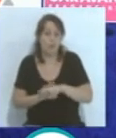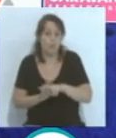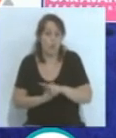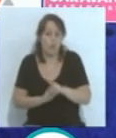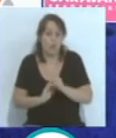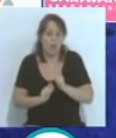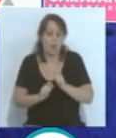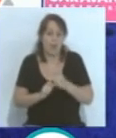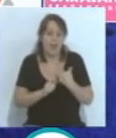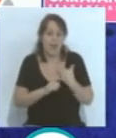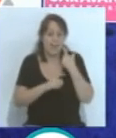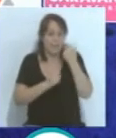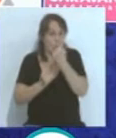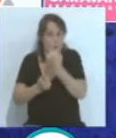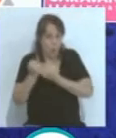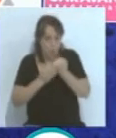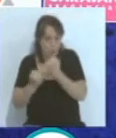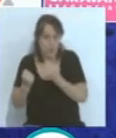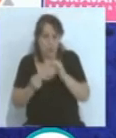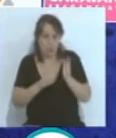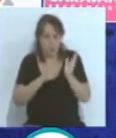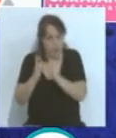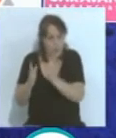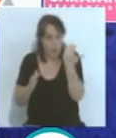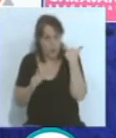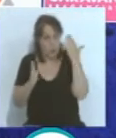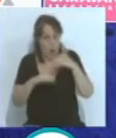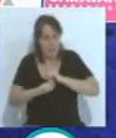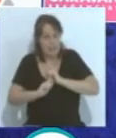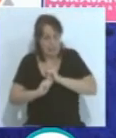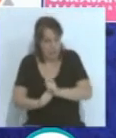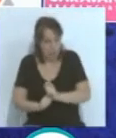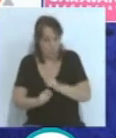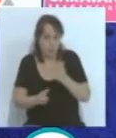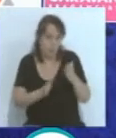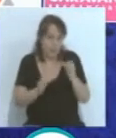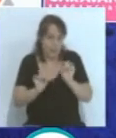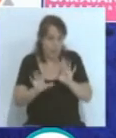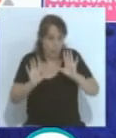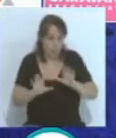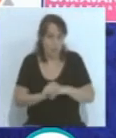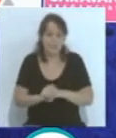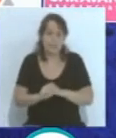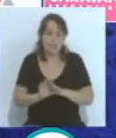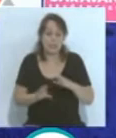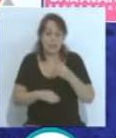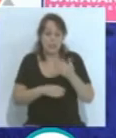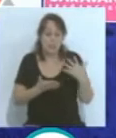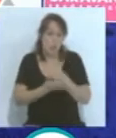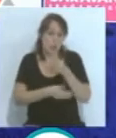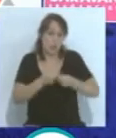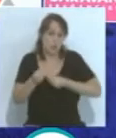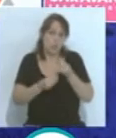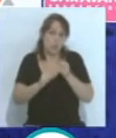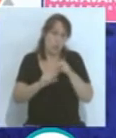una salud económica y un ordenamiento que no tenía en un momento delicado, y que todo lo ha hecho desde un punto de